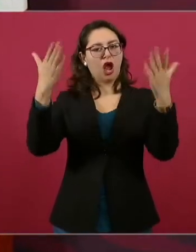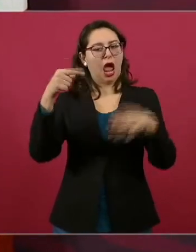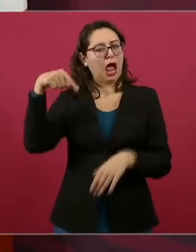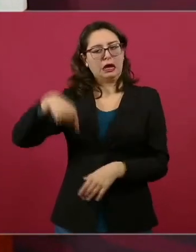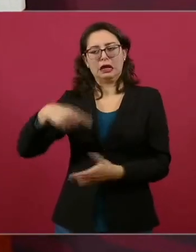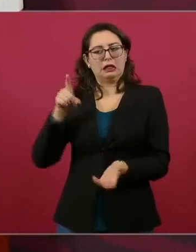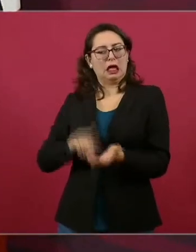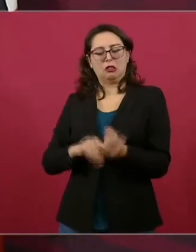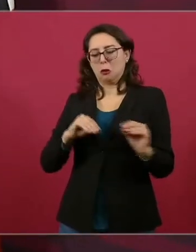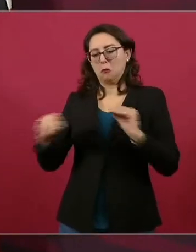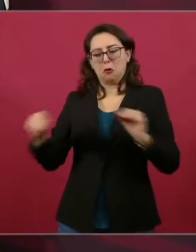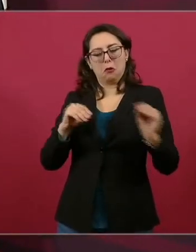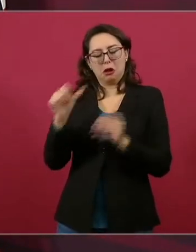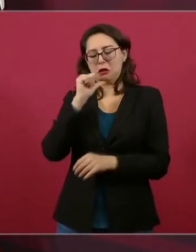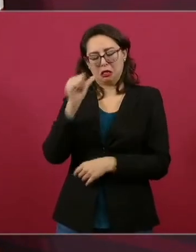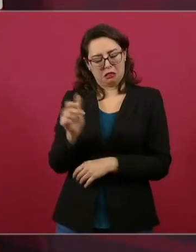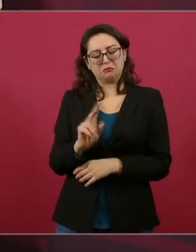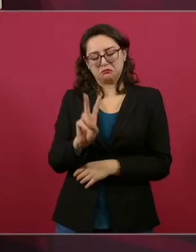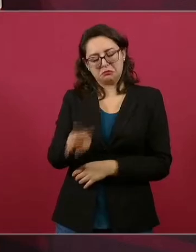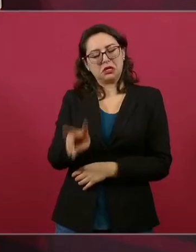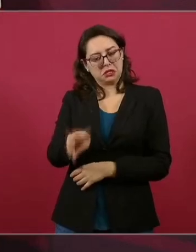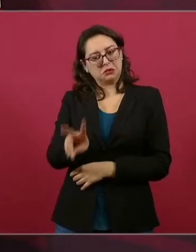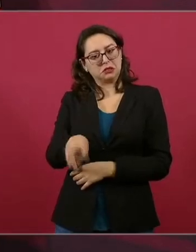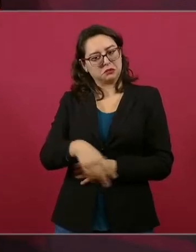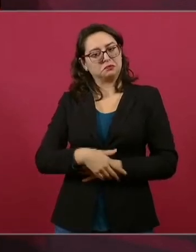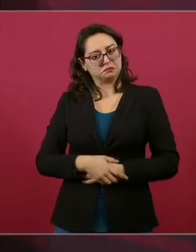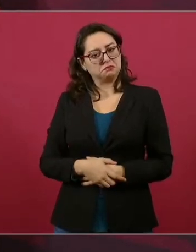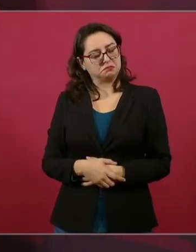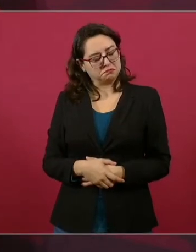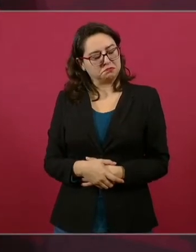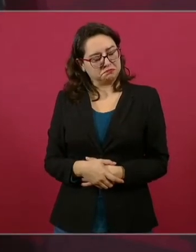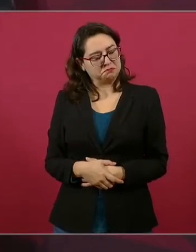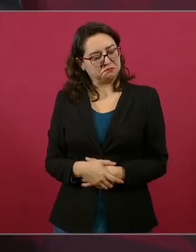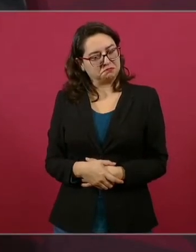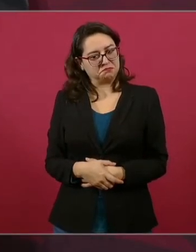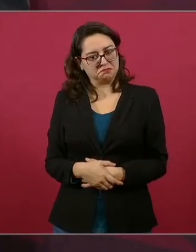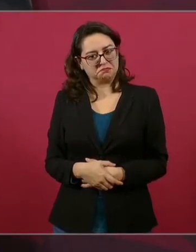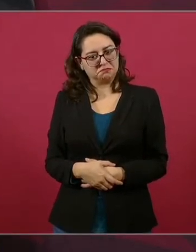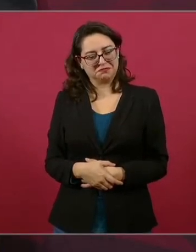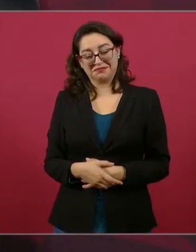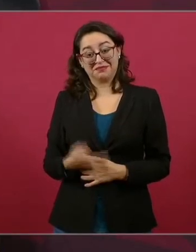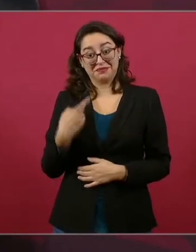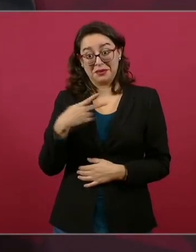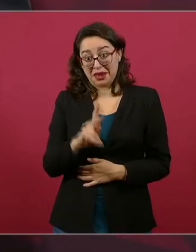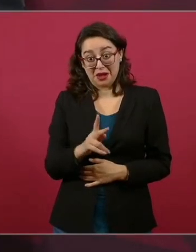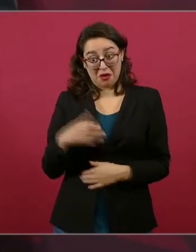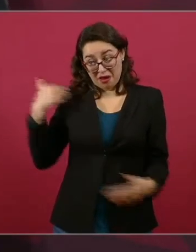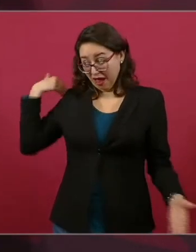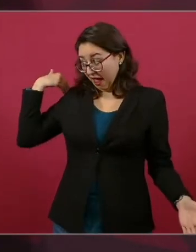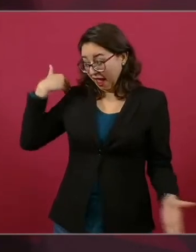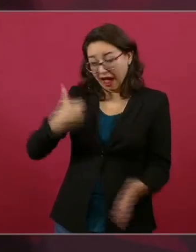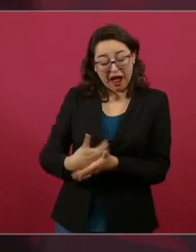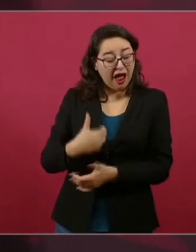en décadas. Y para que